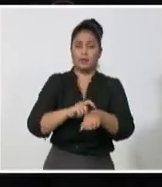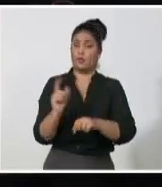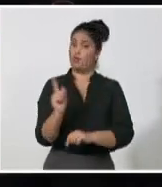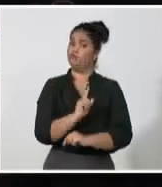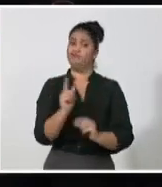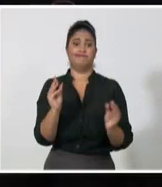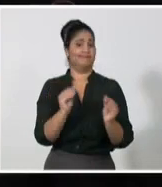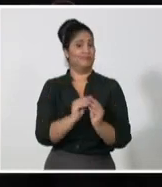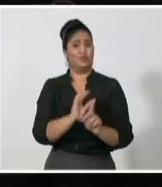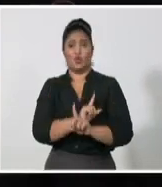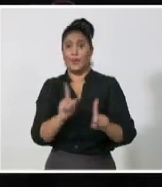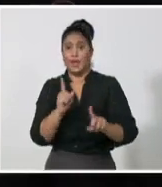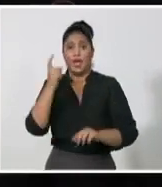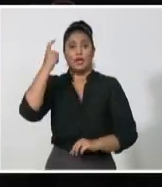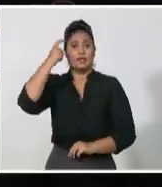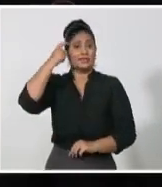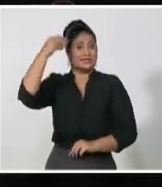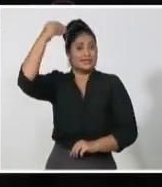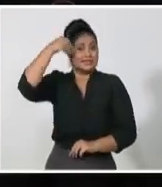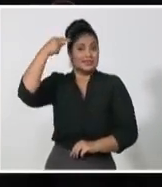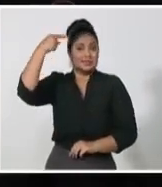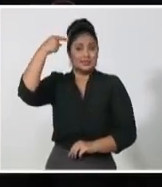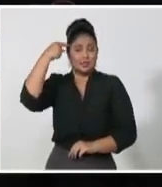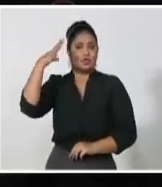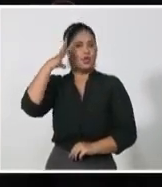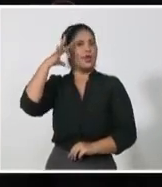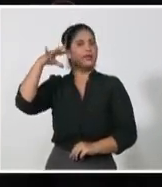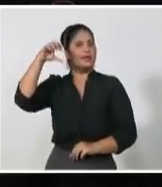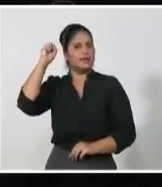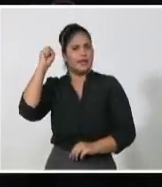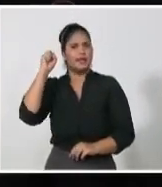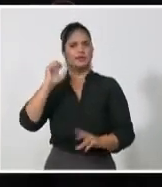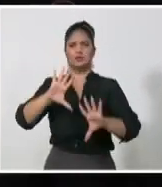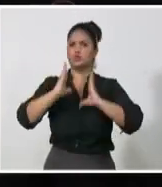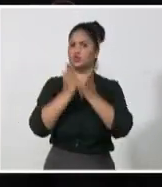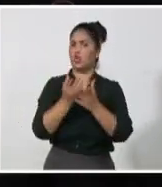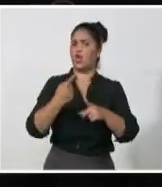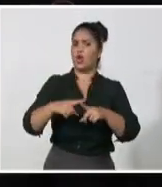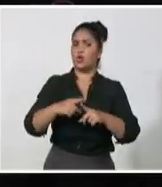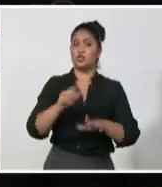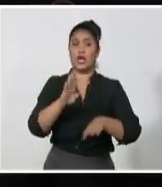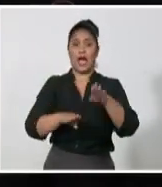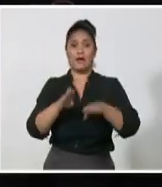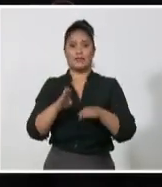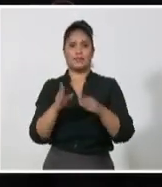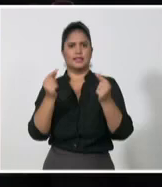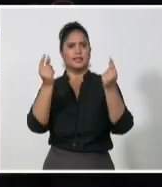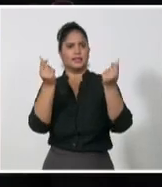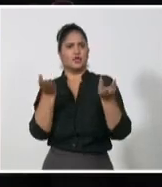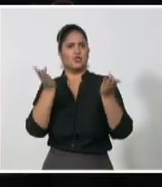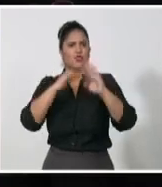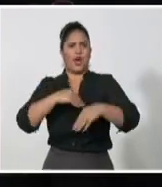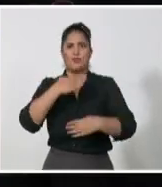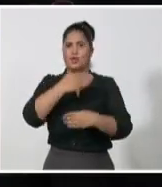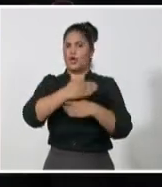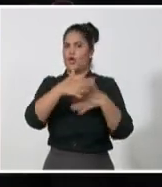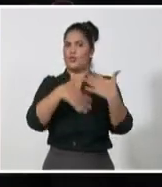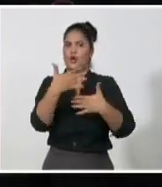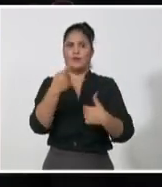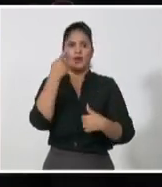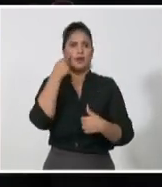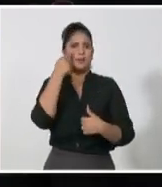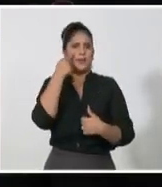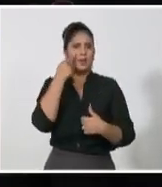lo tenemos que meter en la mente, no siempre actuamos así. Muchas veces ante la falta de recursos, en vez de ocuparnos más de buscar esos